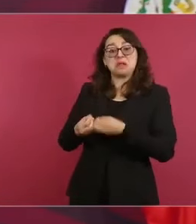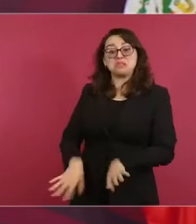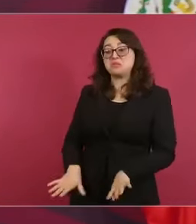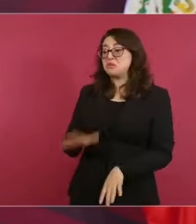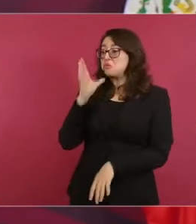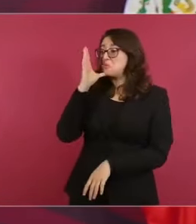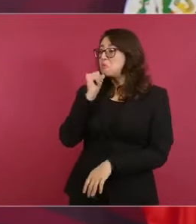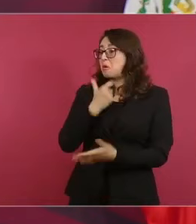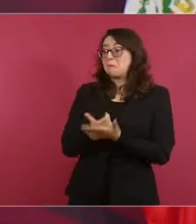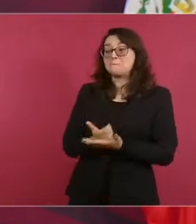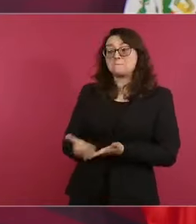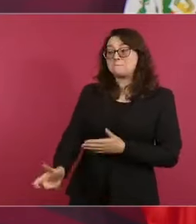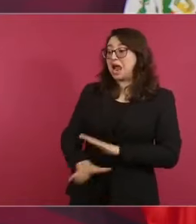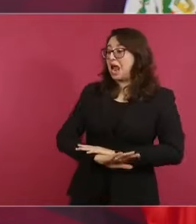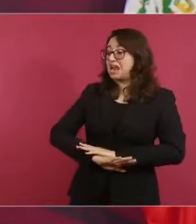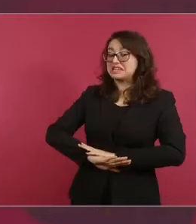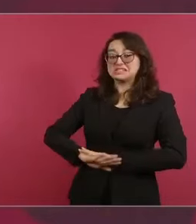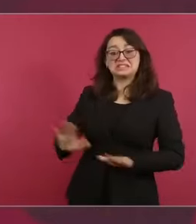No,